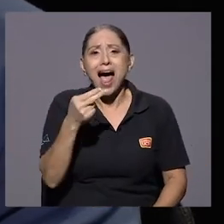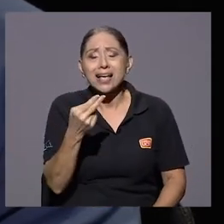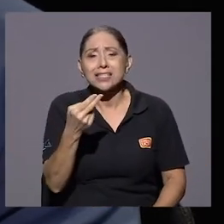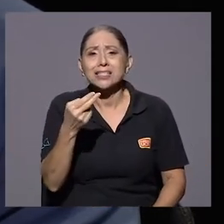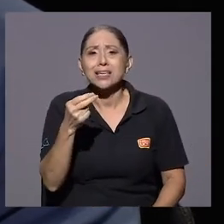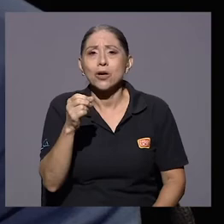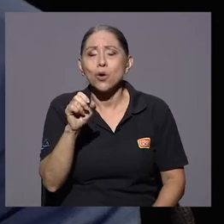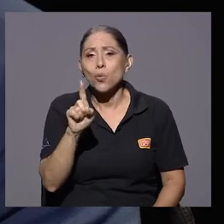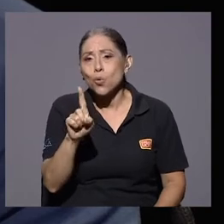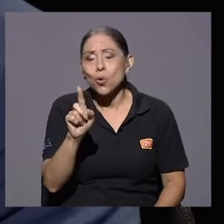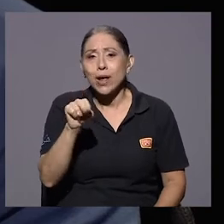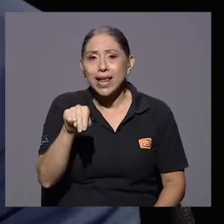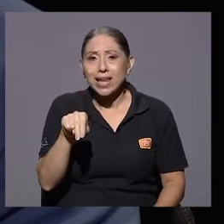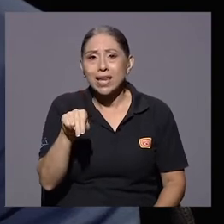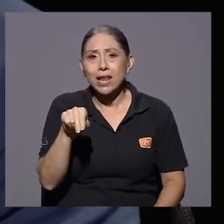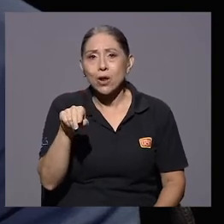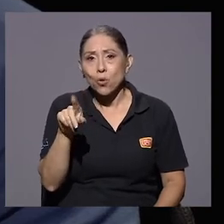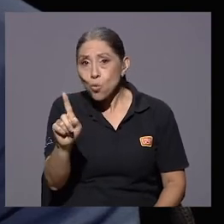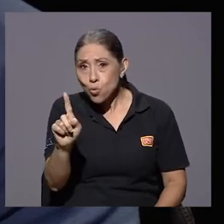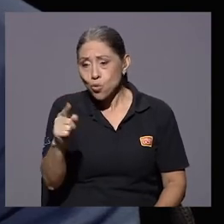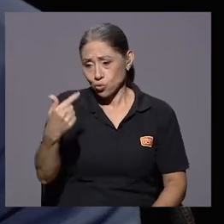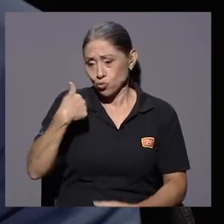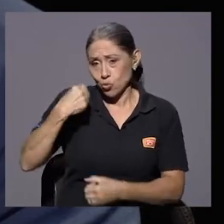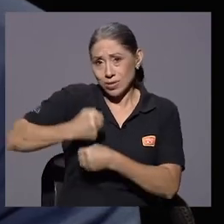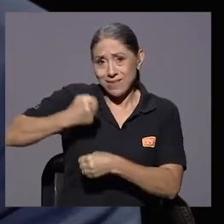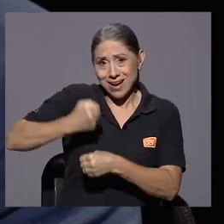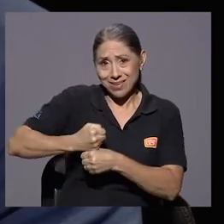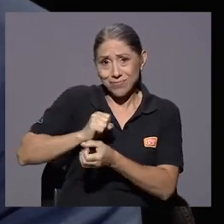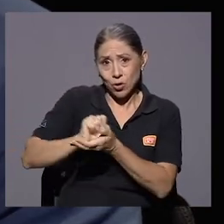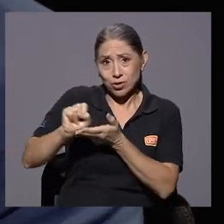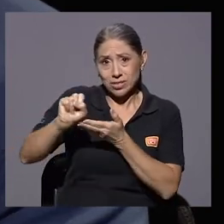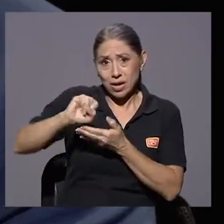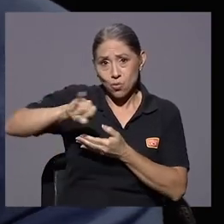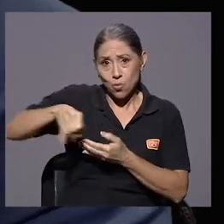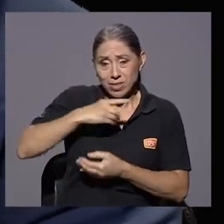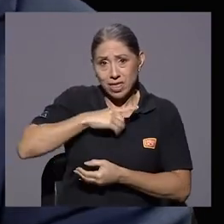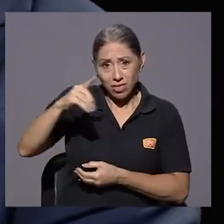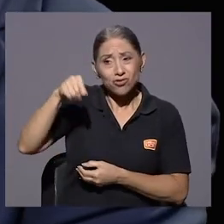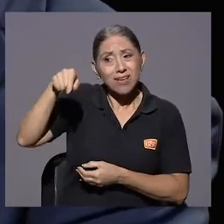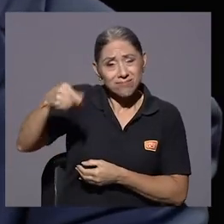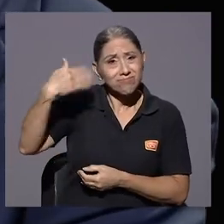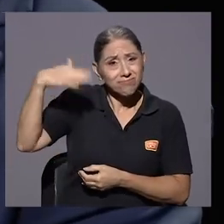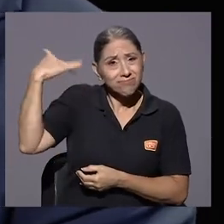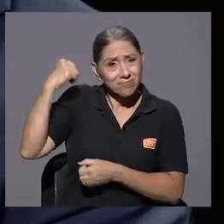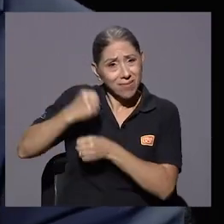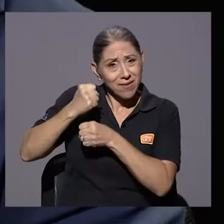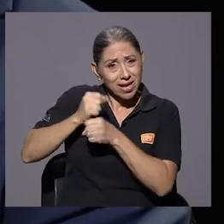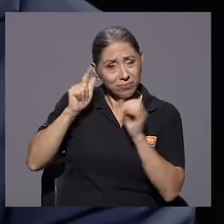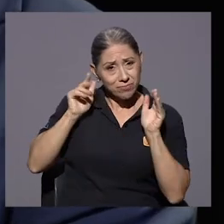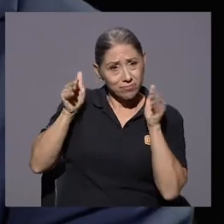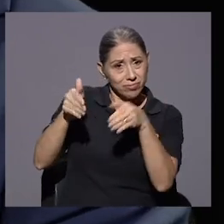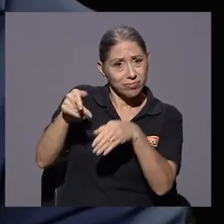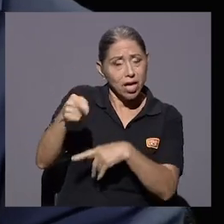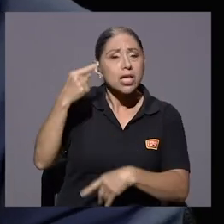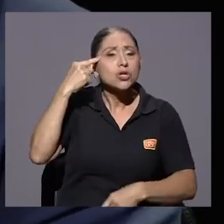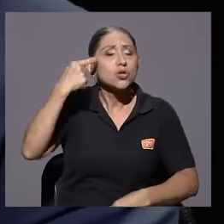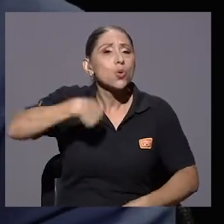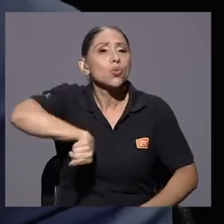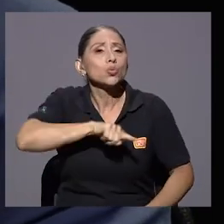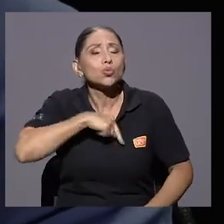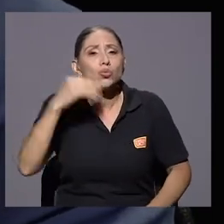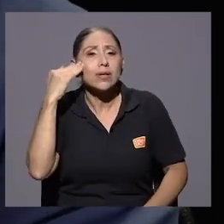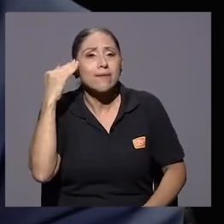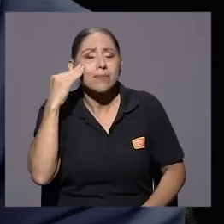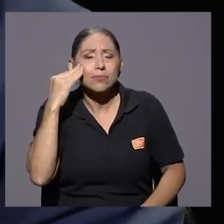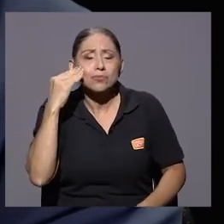H1N1 en el año 2010, en el Tabón de Dios. Y sabemos de lo esencial e indispensable que es